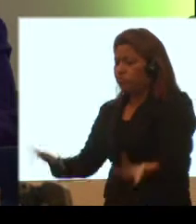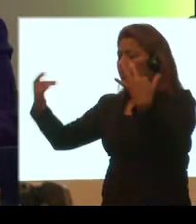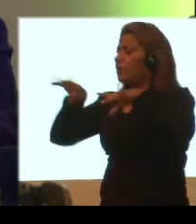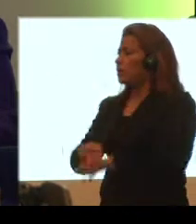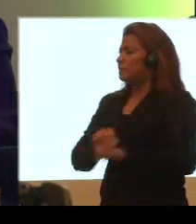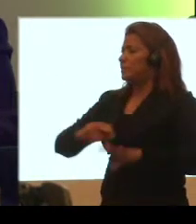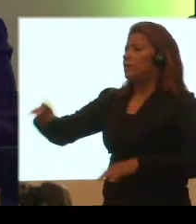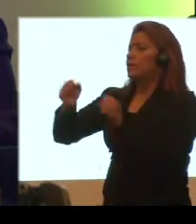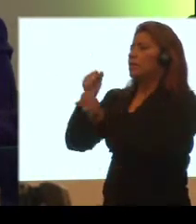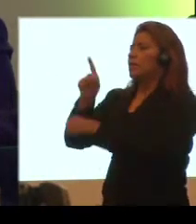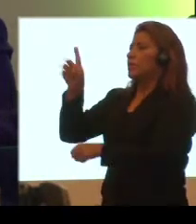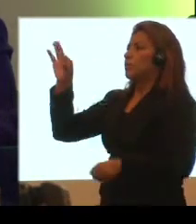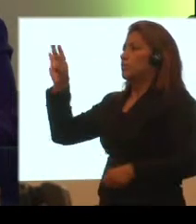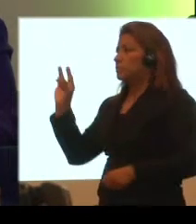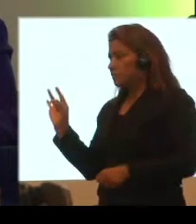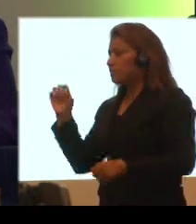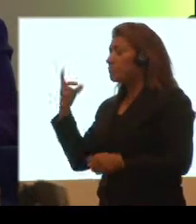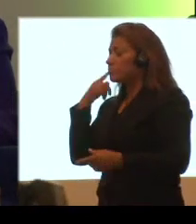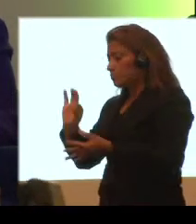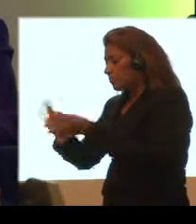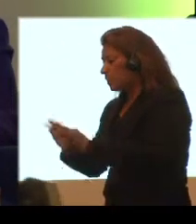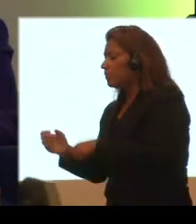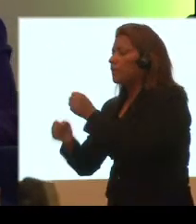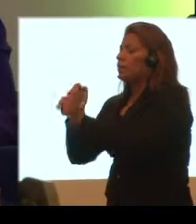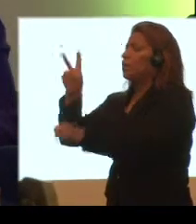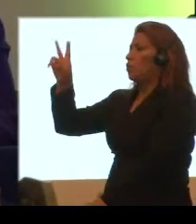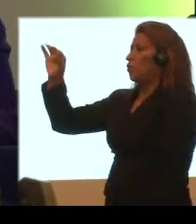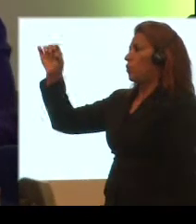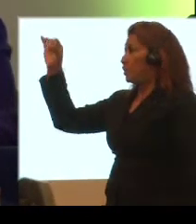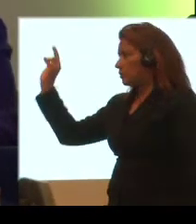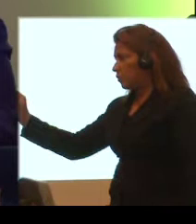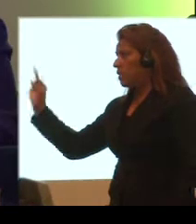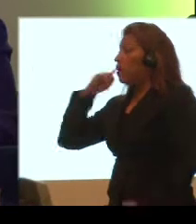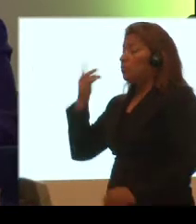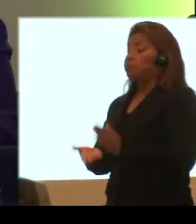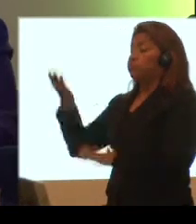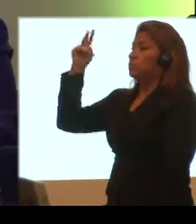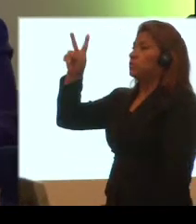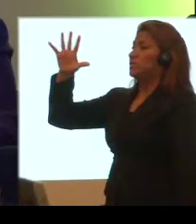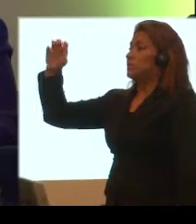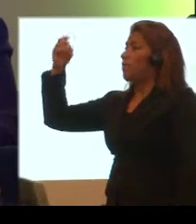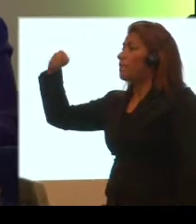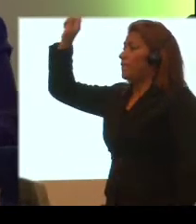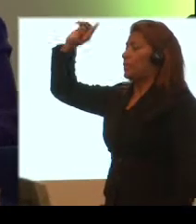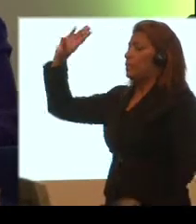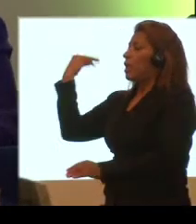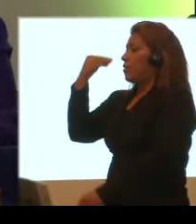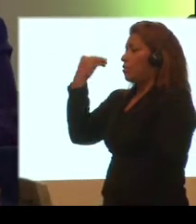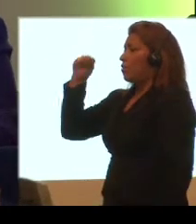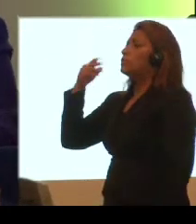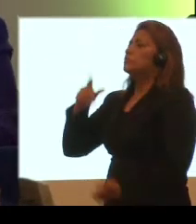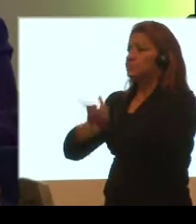inversión directa del gobierno en prevención y mitigación desde el 2009 supera los 250 millones de dólares que